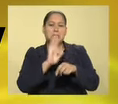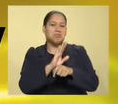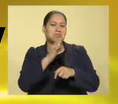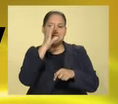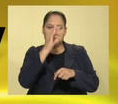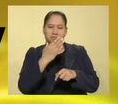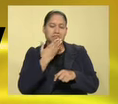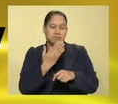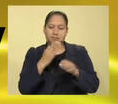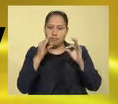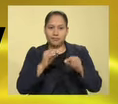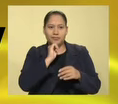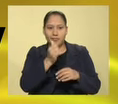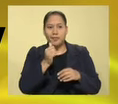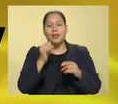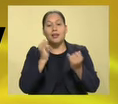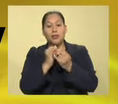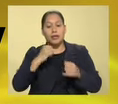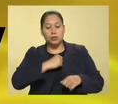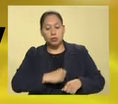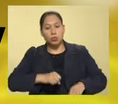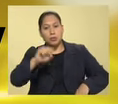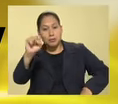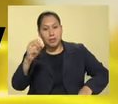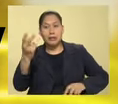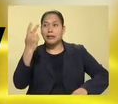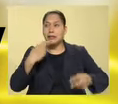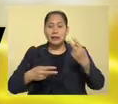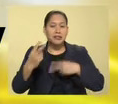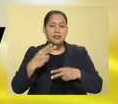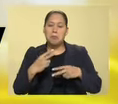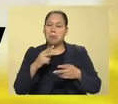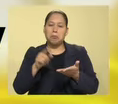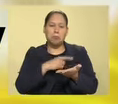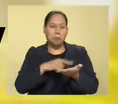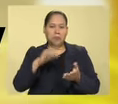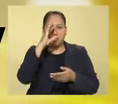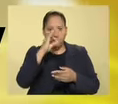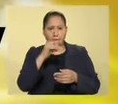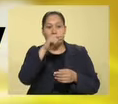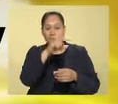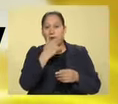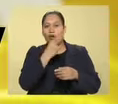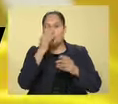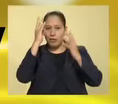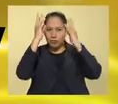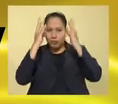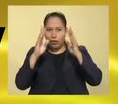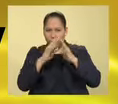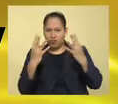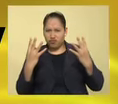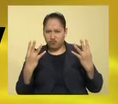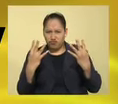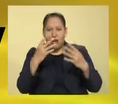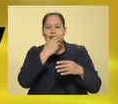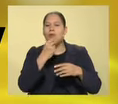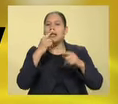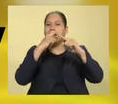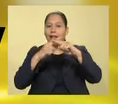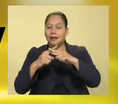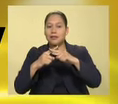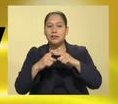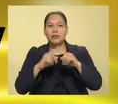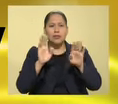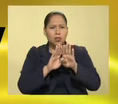y curiosamente tampoco a Superman regresa, entonces Bryan Singer regresa a lo suyo, que son los mutantes, los hombres X, y